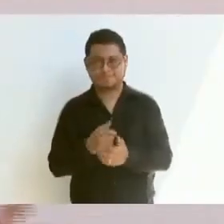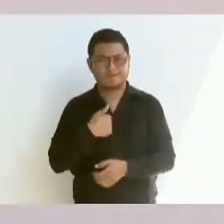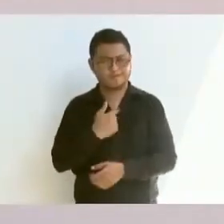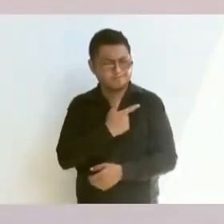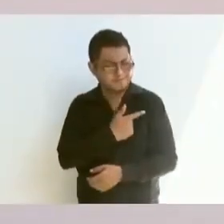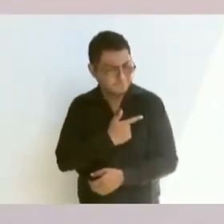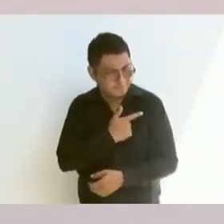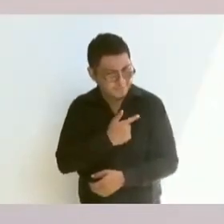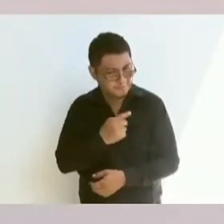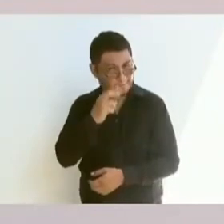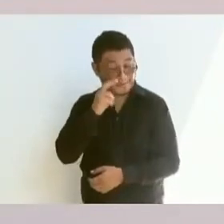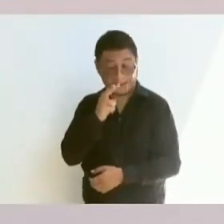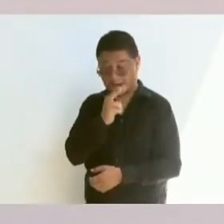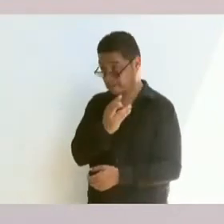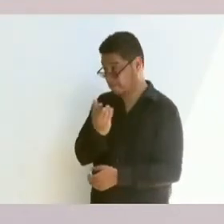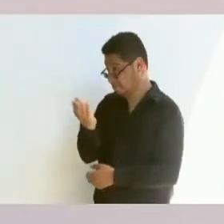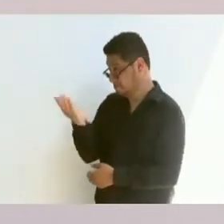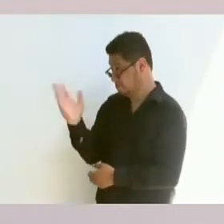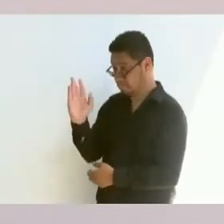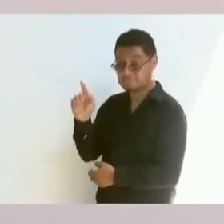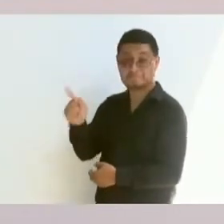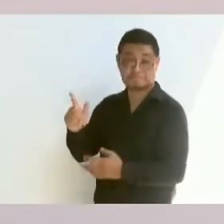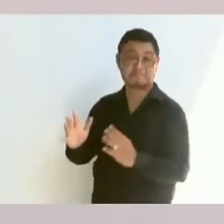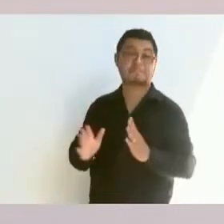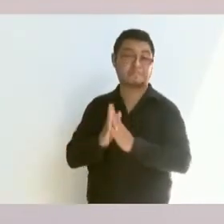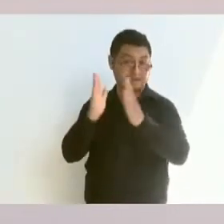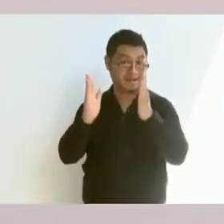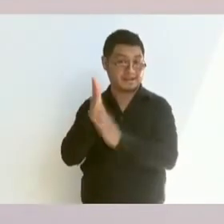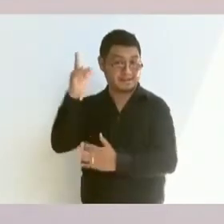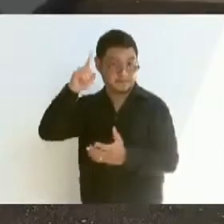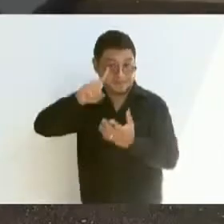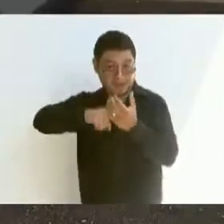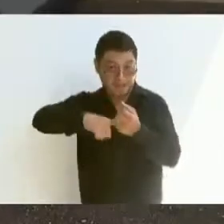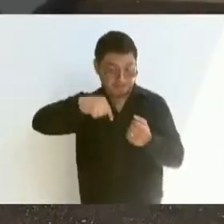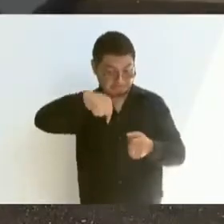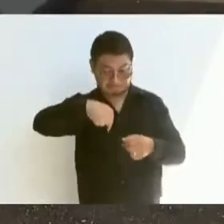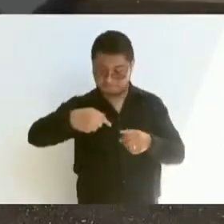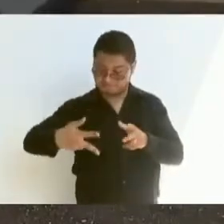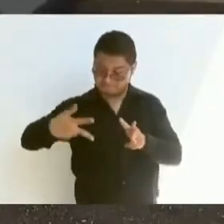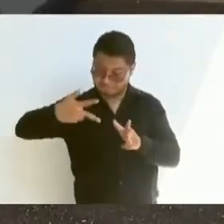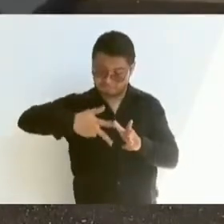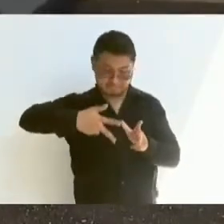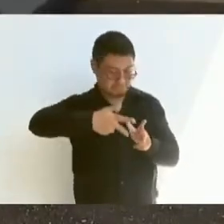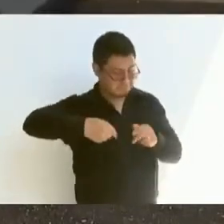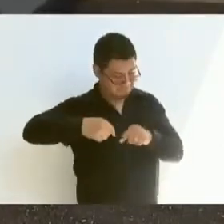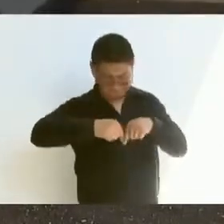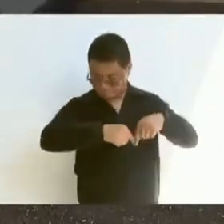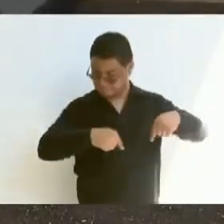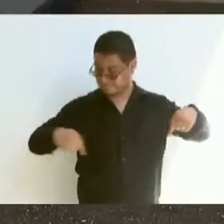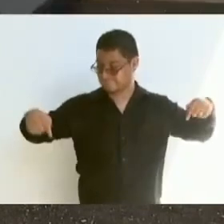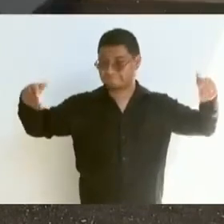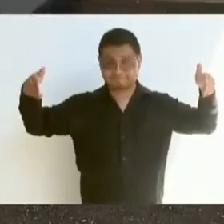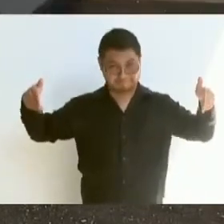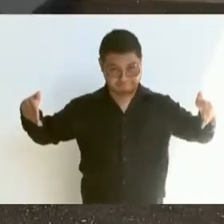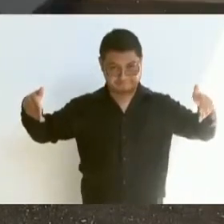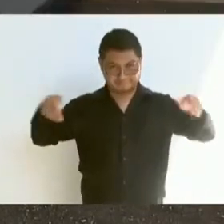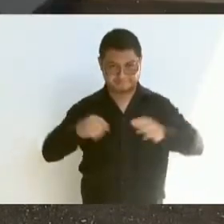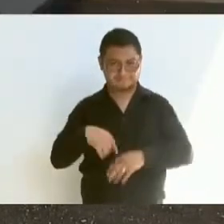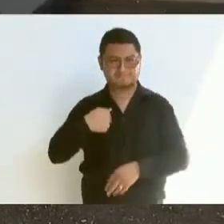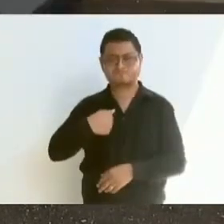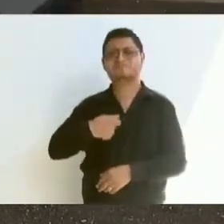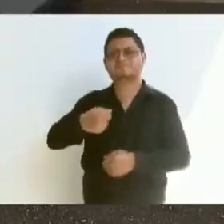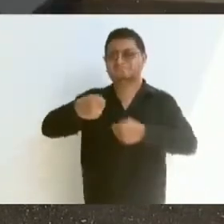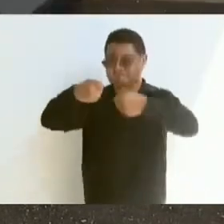seguro que van a